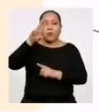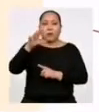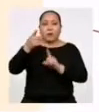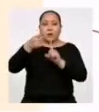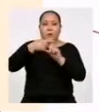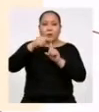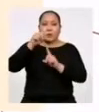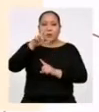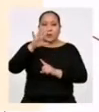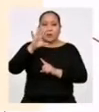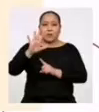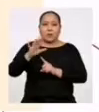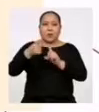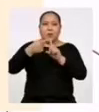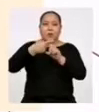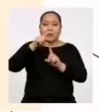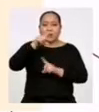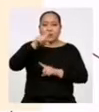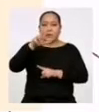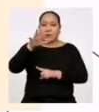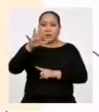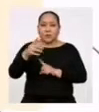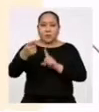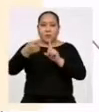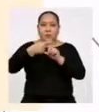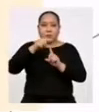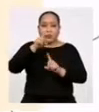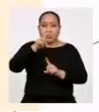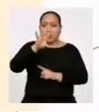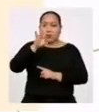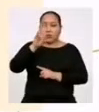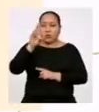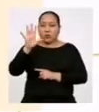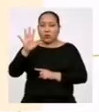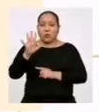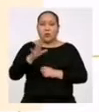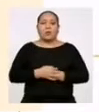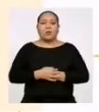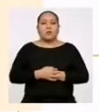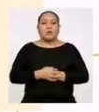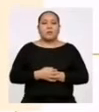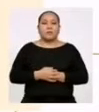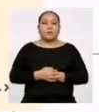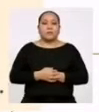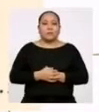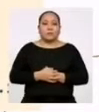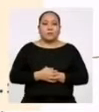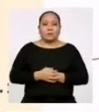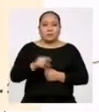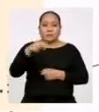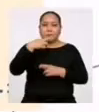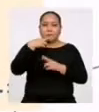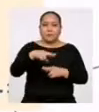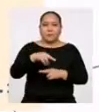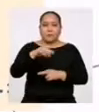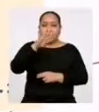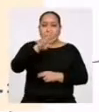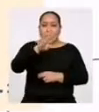más 35 más 135 y más 275, que sale